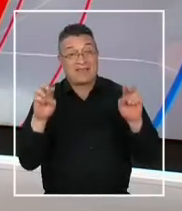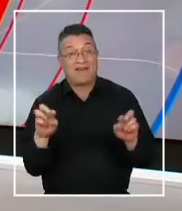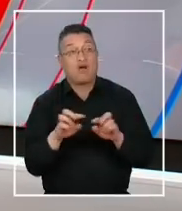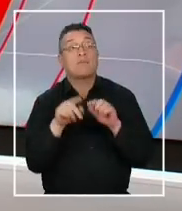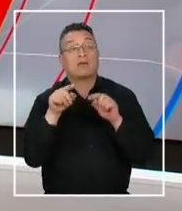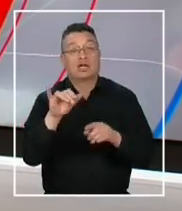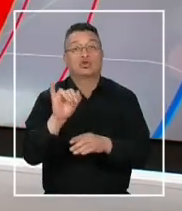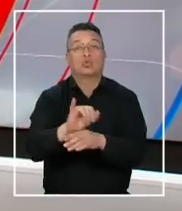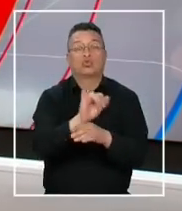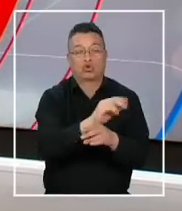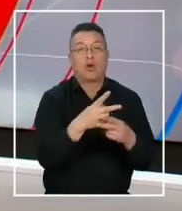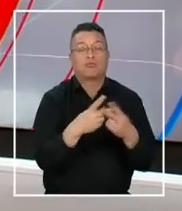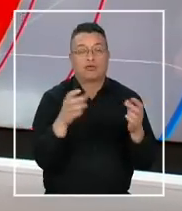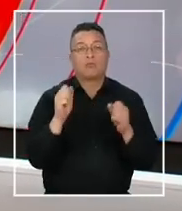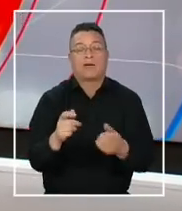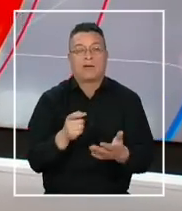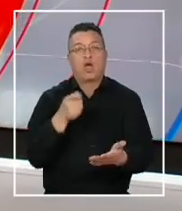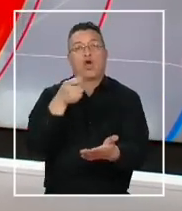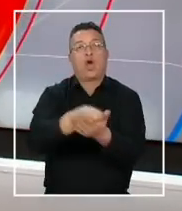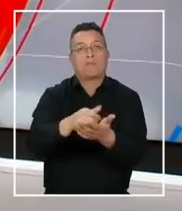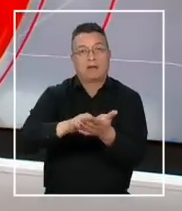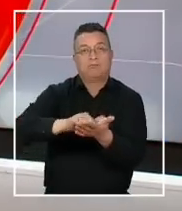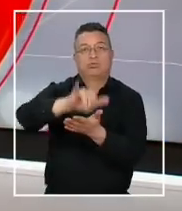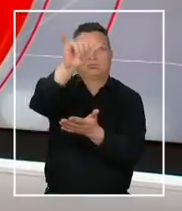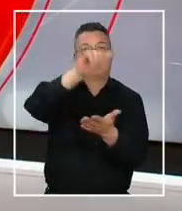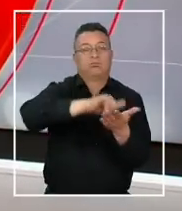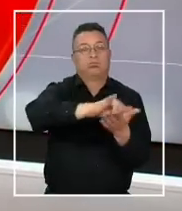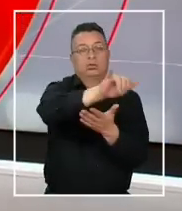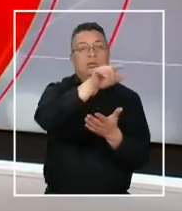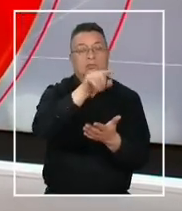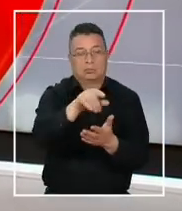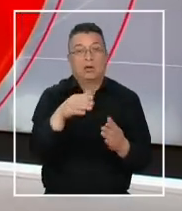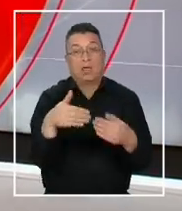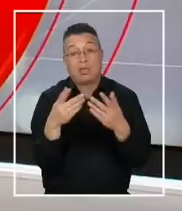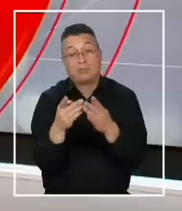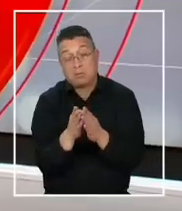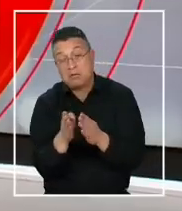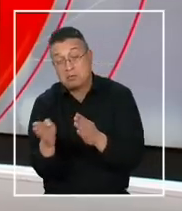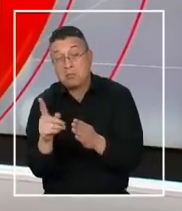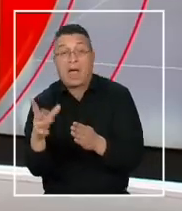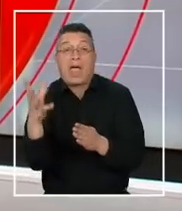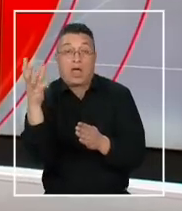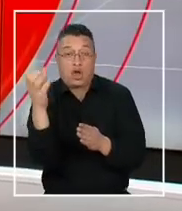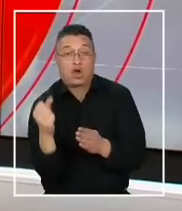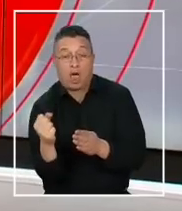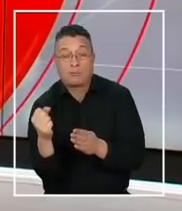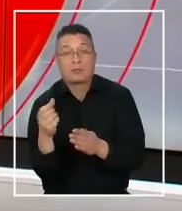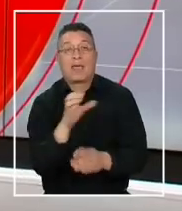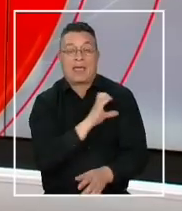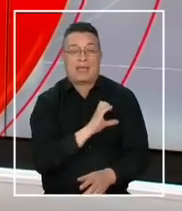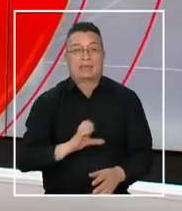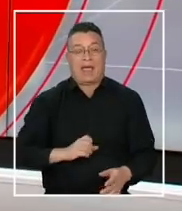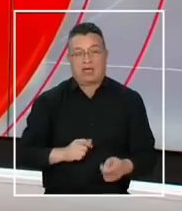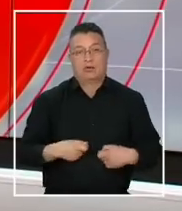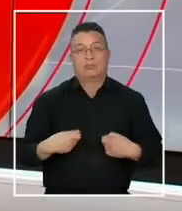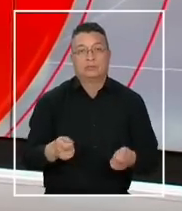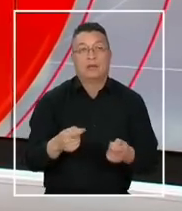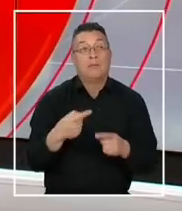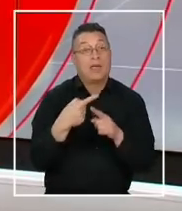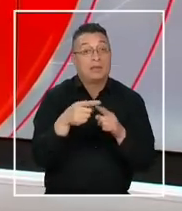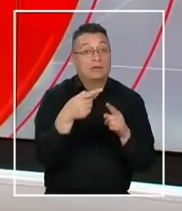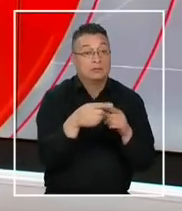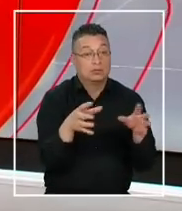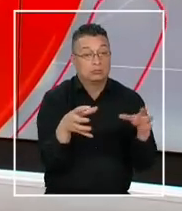pueden acceder para comprar pasajes aéreos. La idea es ofrecer una alternativa más económica para el Estado. Claro, pero diferentes